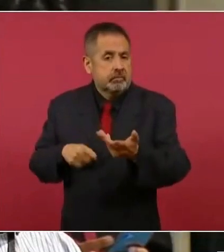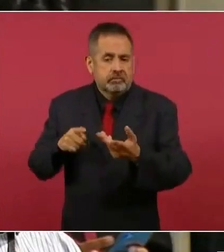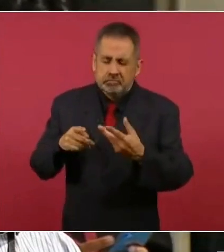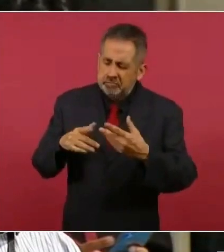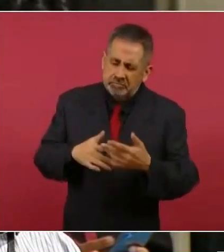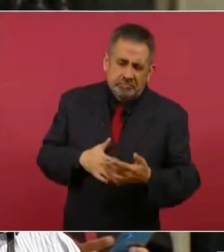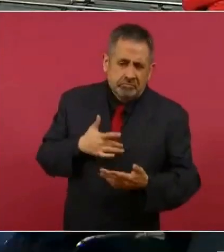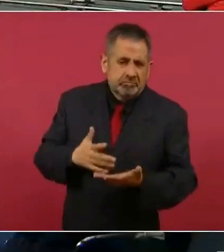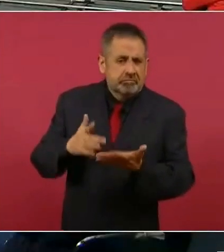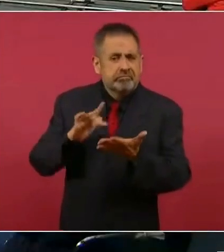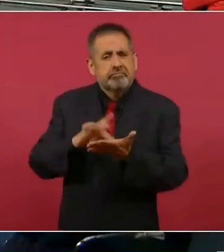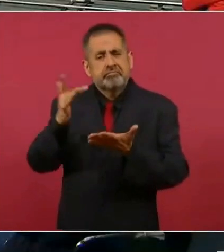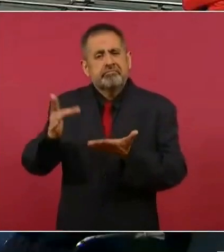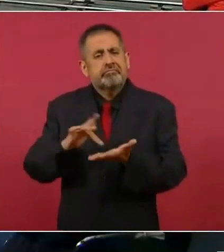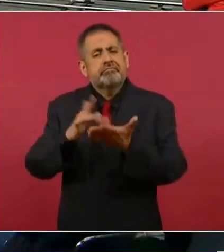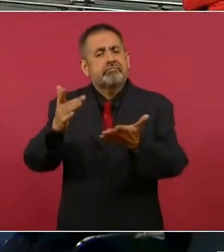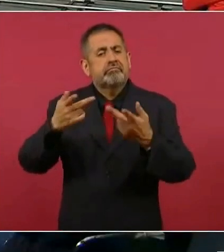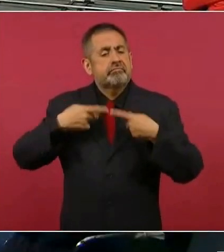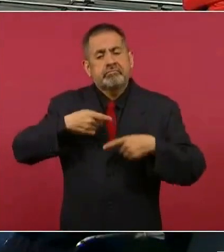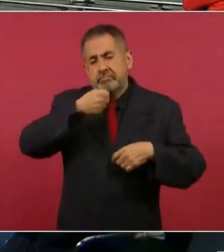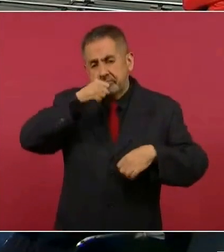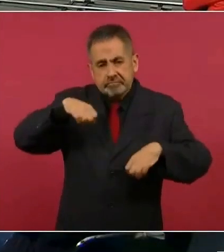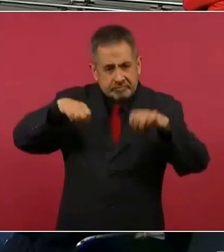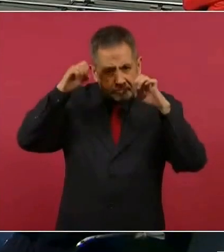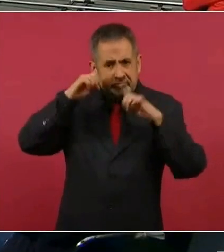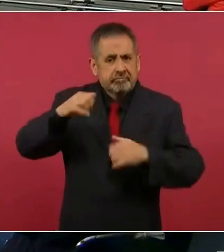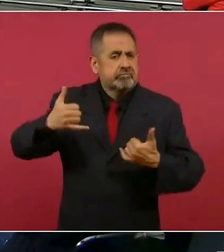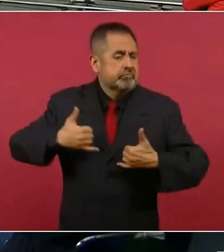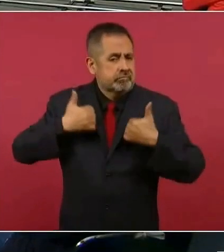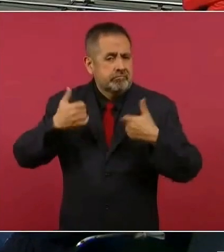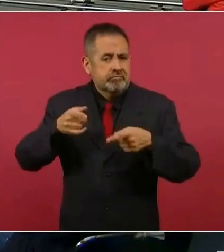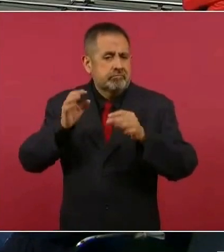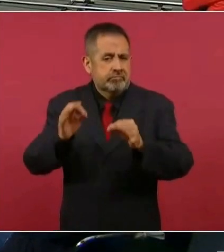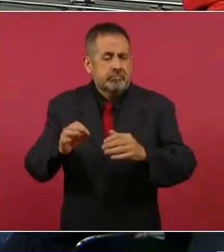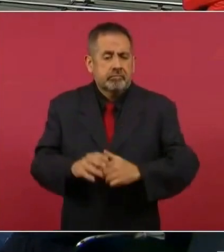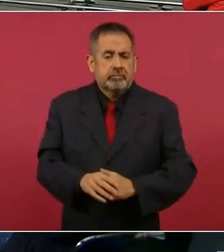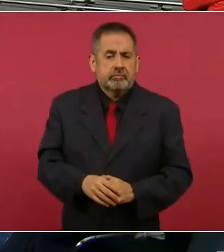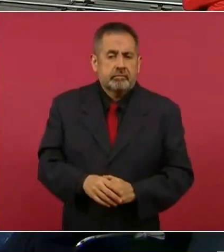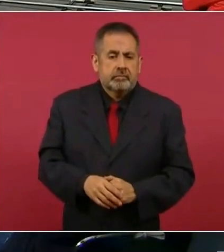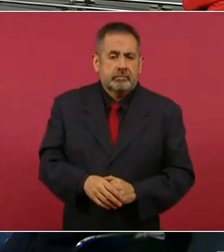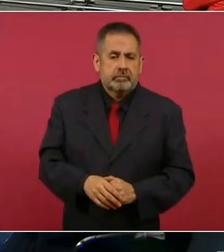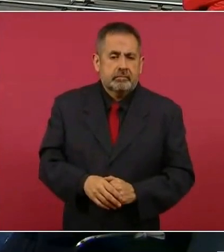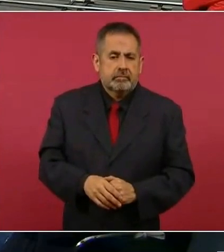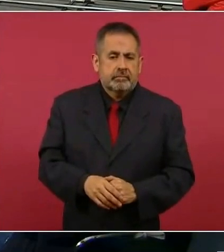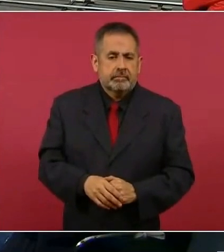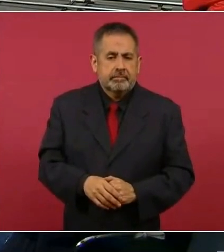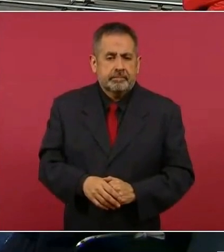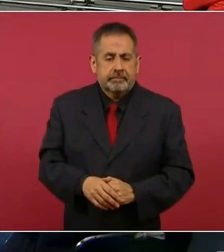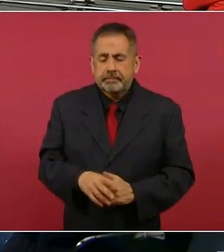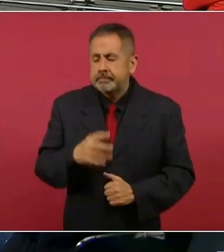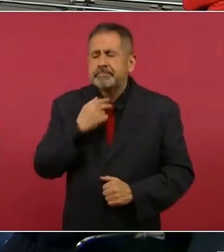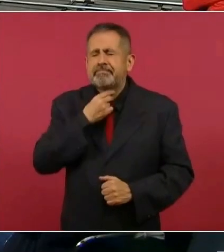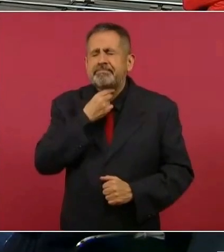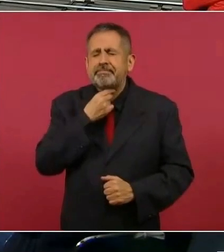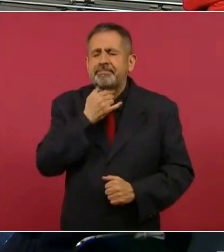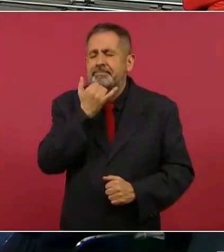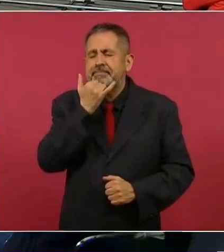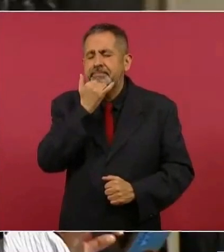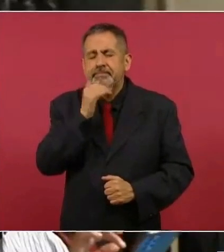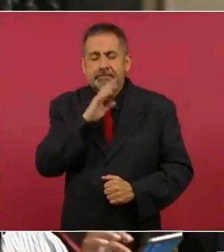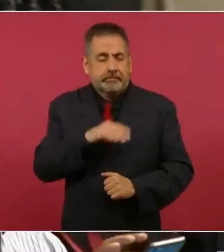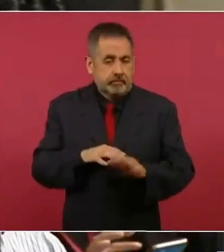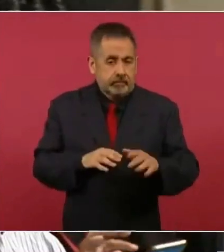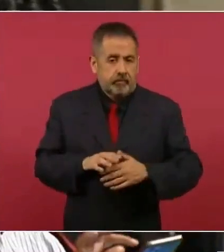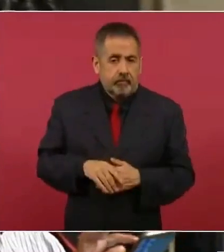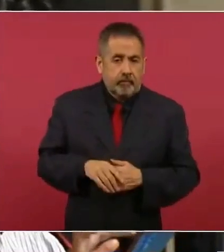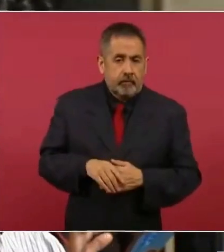agradecidos las personas mayores, los jóvenes, perdón, el cambio de clima. Los ninis ya